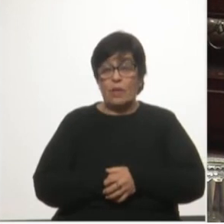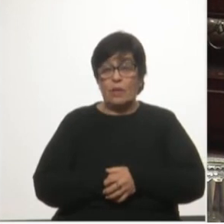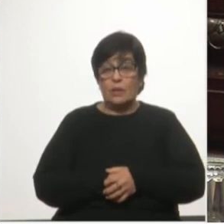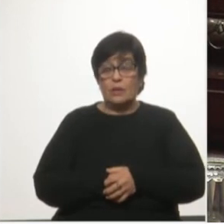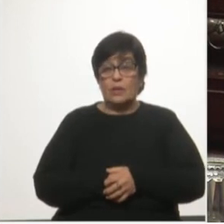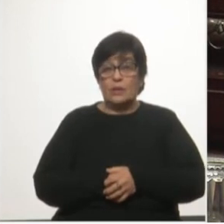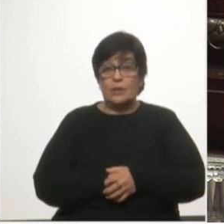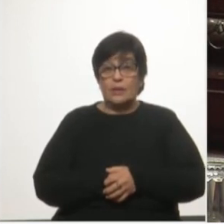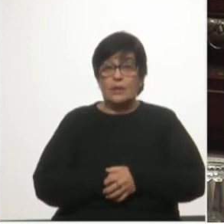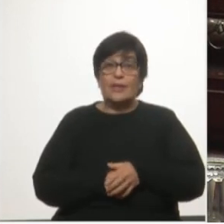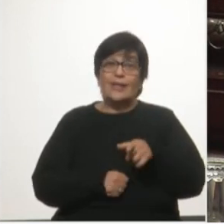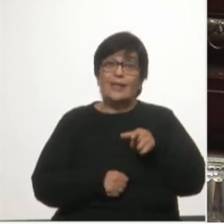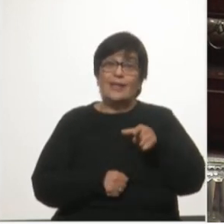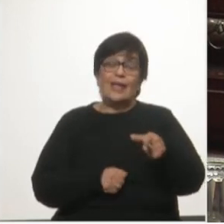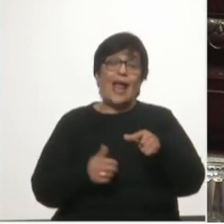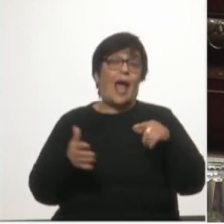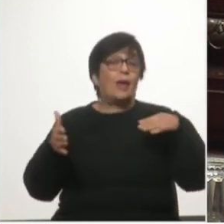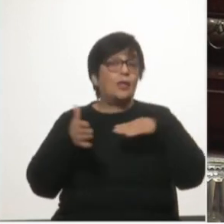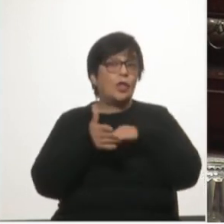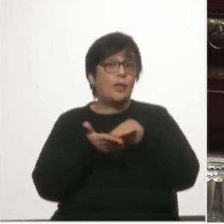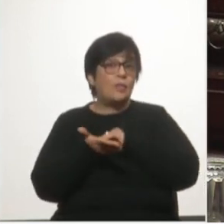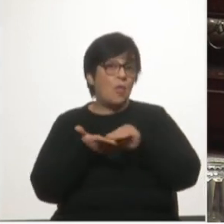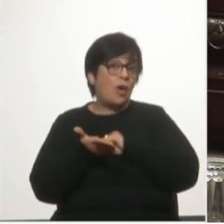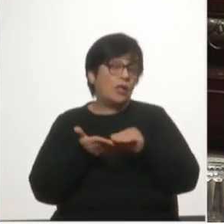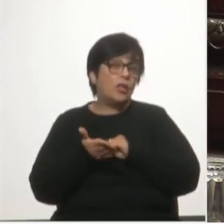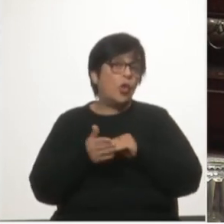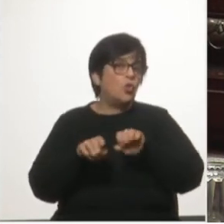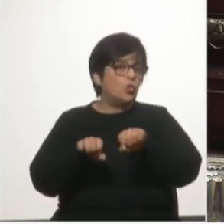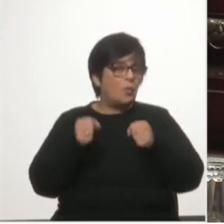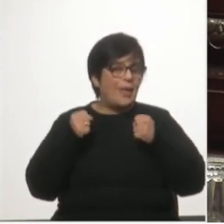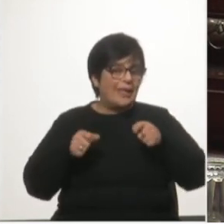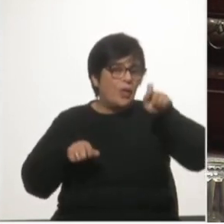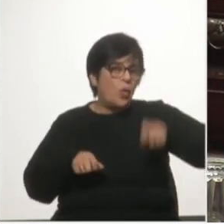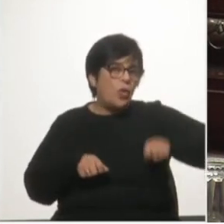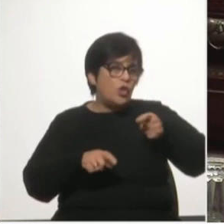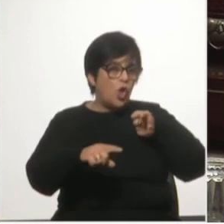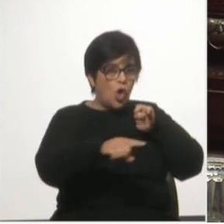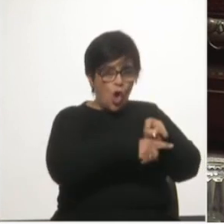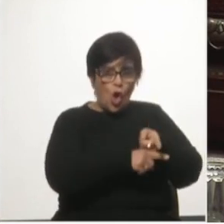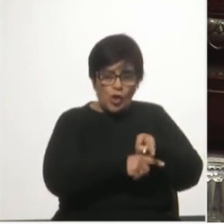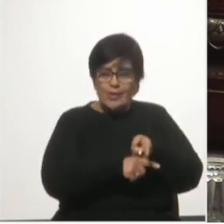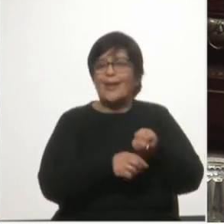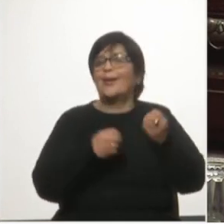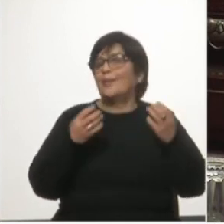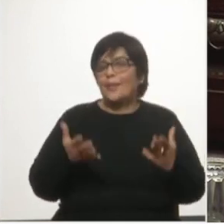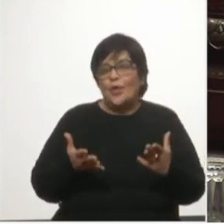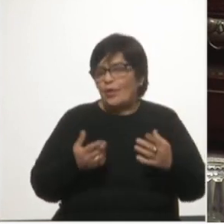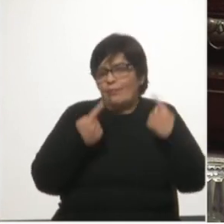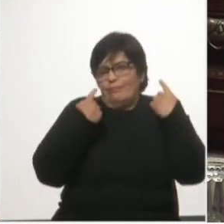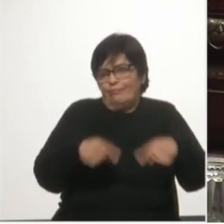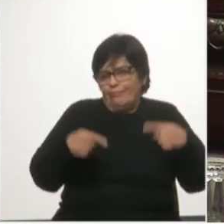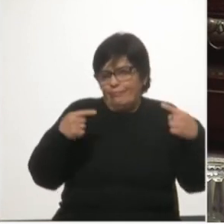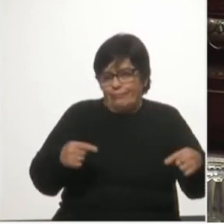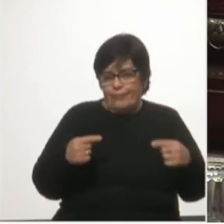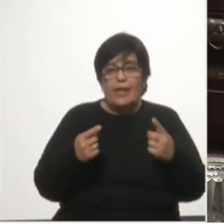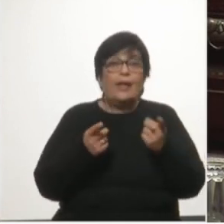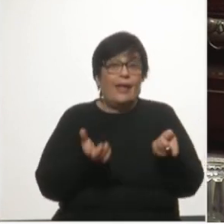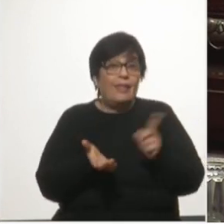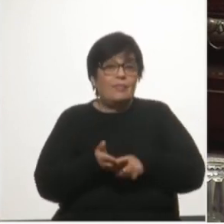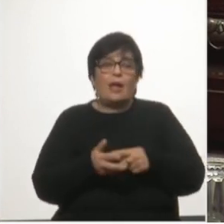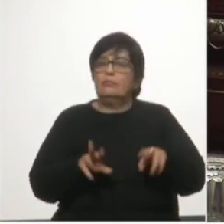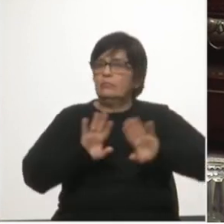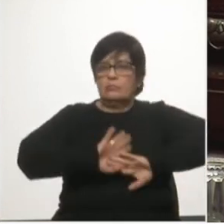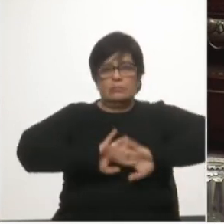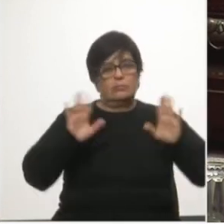La NP deja sin efecto los juicios que tenía contra TCP por diversas razones y renuncia a